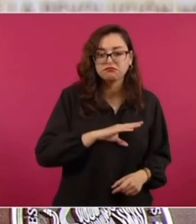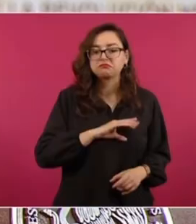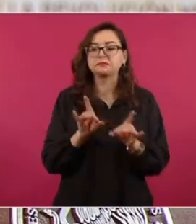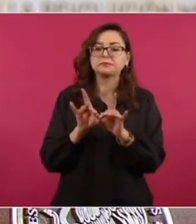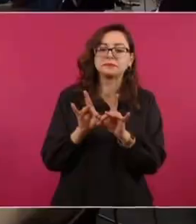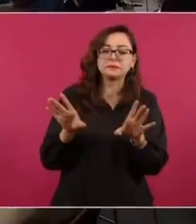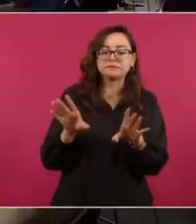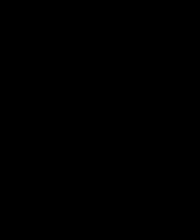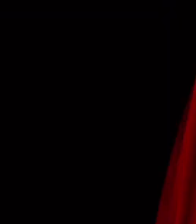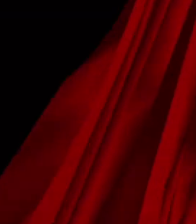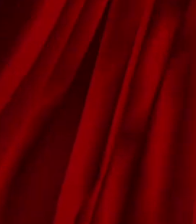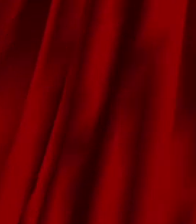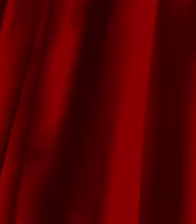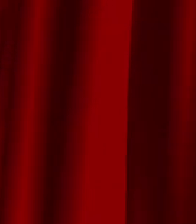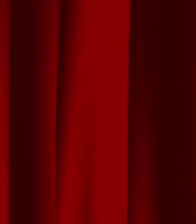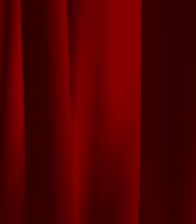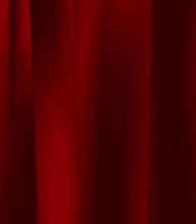Secretaría de la Defensa.